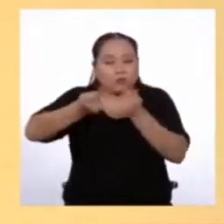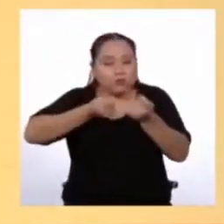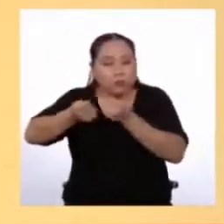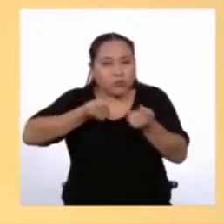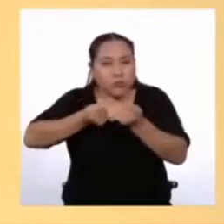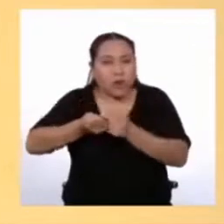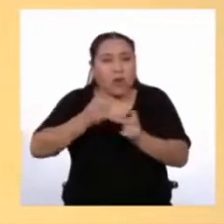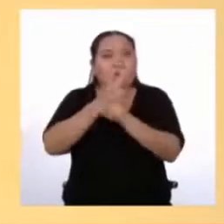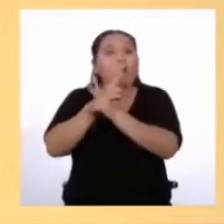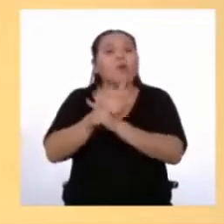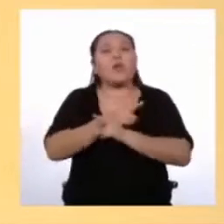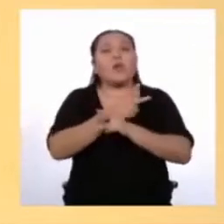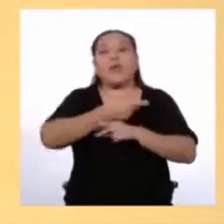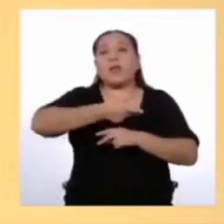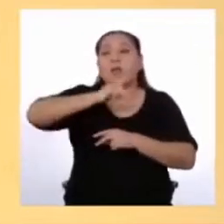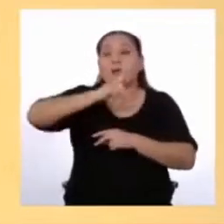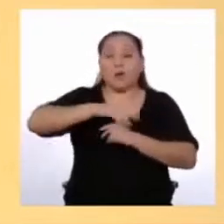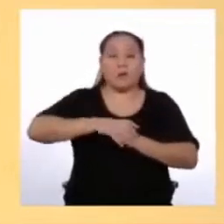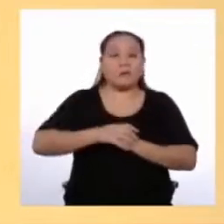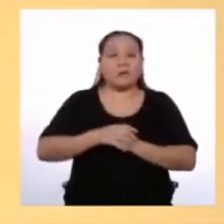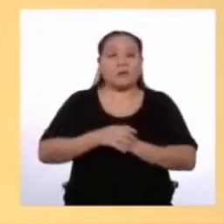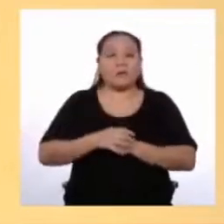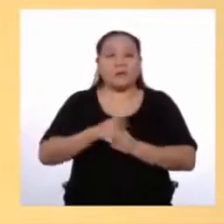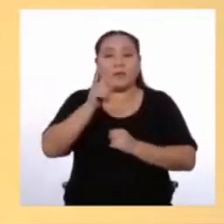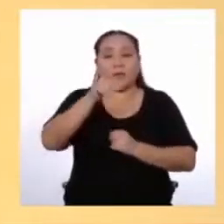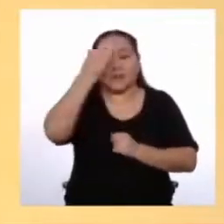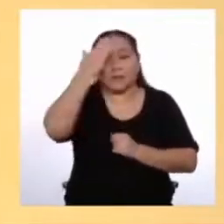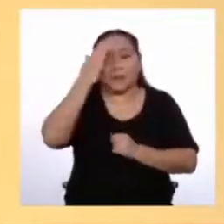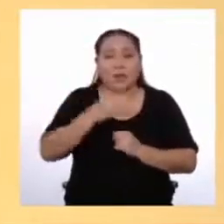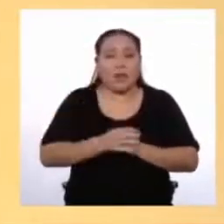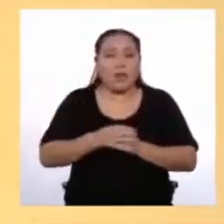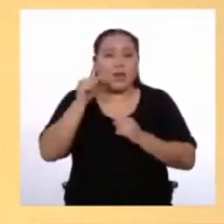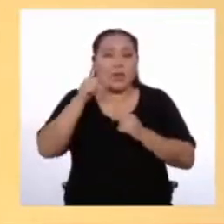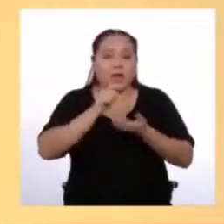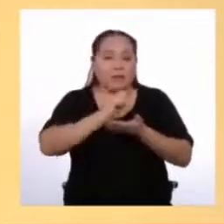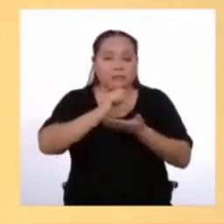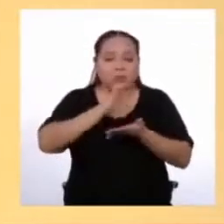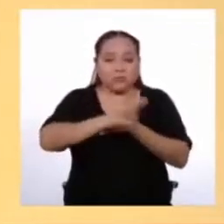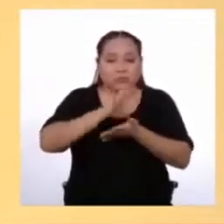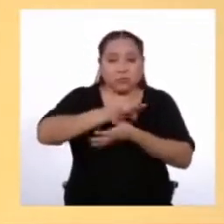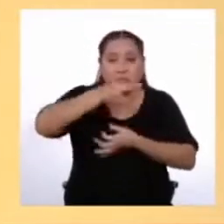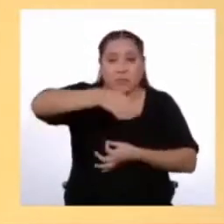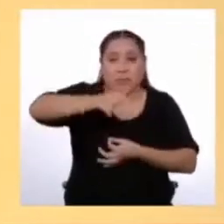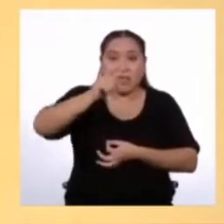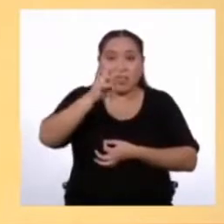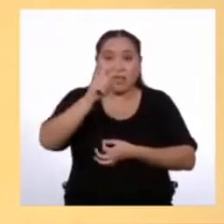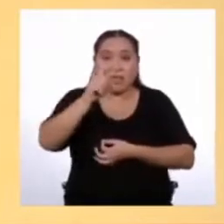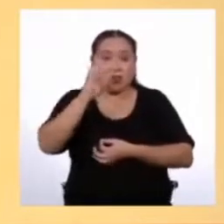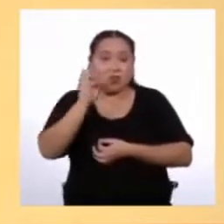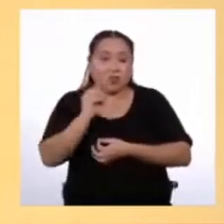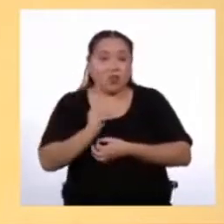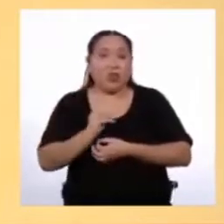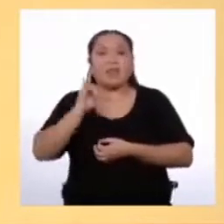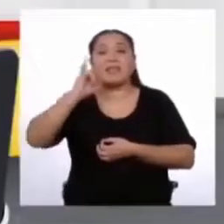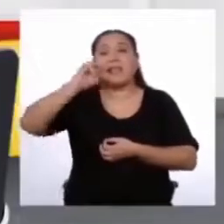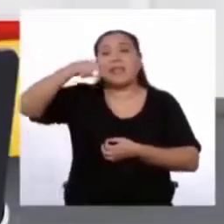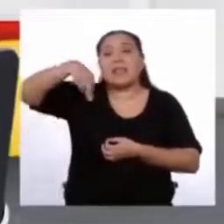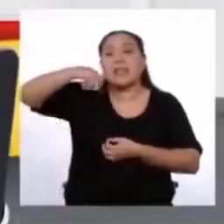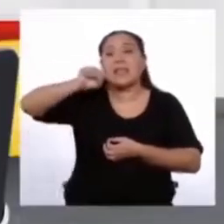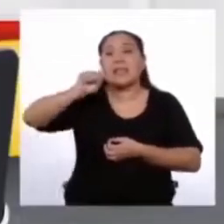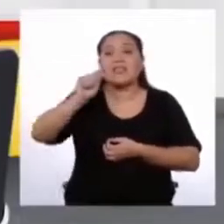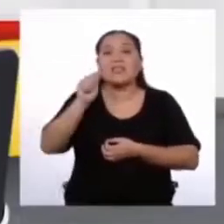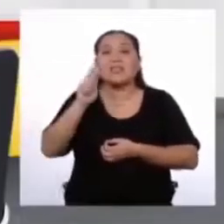Además Debes tener en cuenta Que el tipo de texto Que vas a desarrollar Es el instructivo